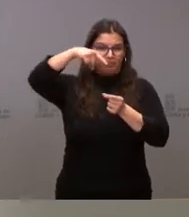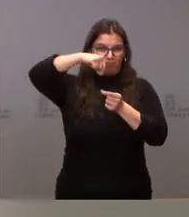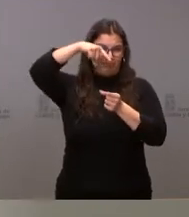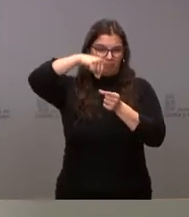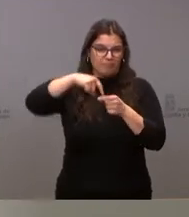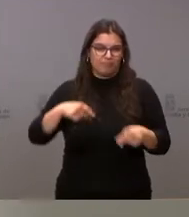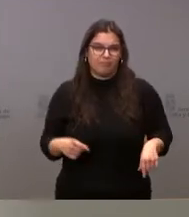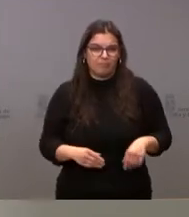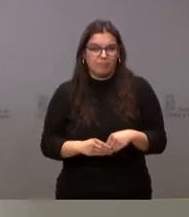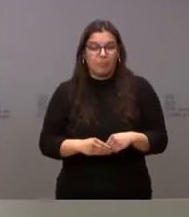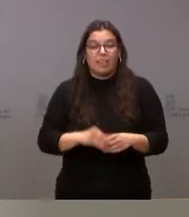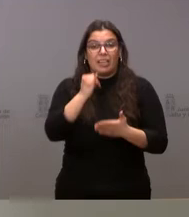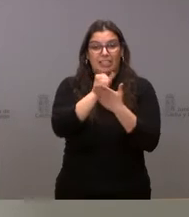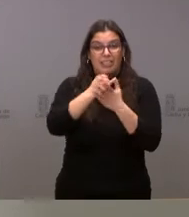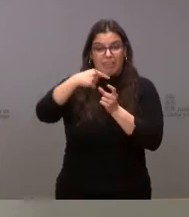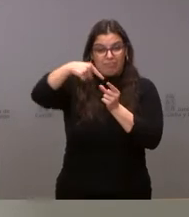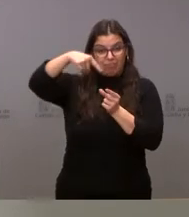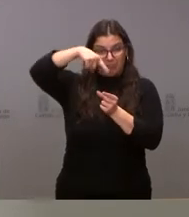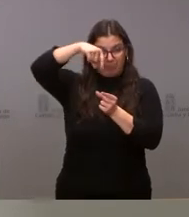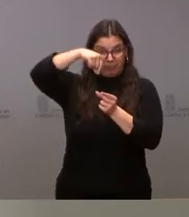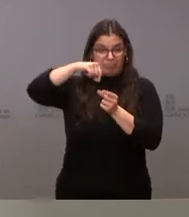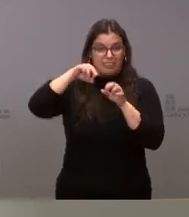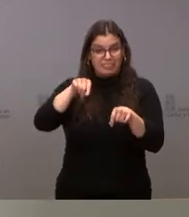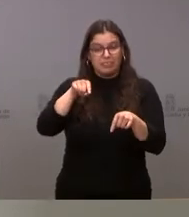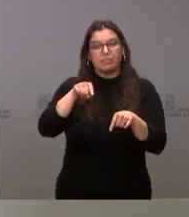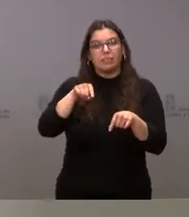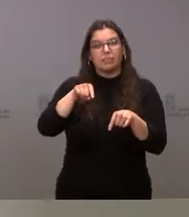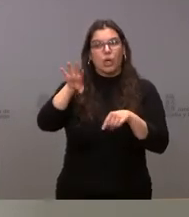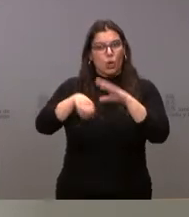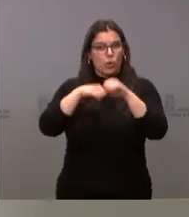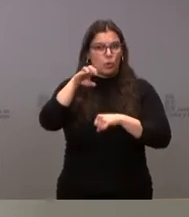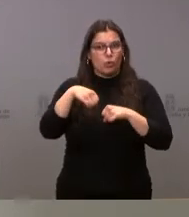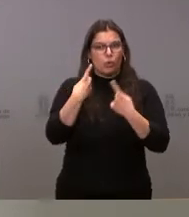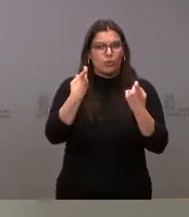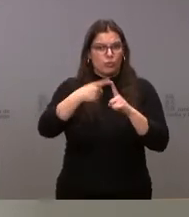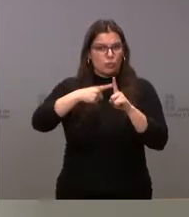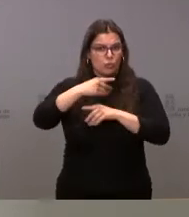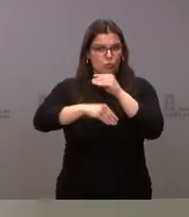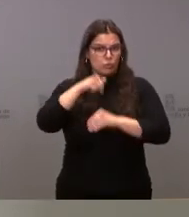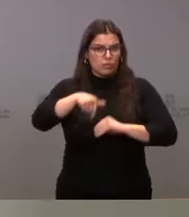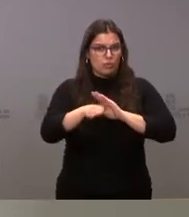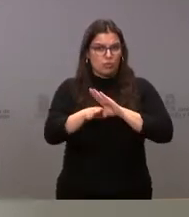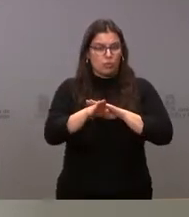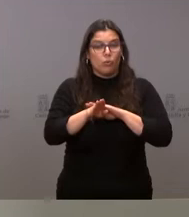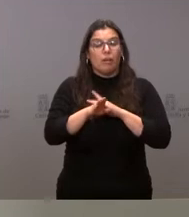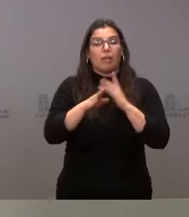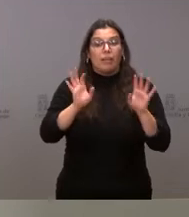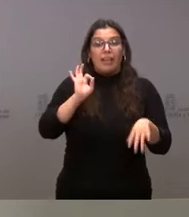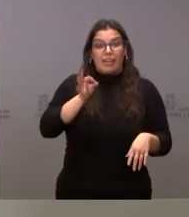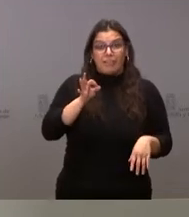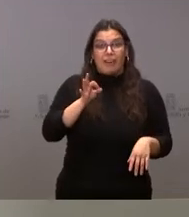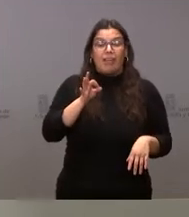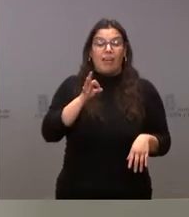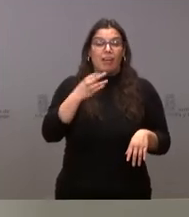relevante. Los test de antígenos siguen consumiéndose en nuestra comunidad autónoma y a medida que va bajando la reserva